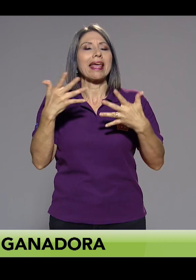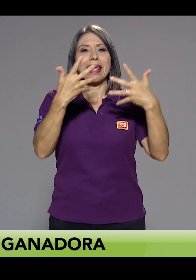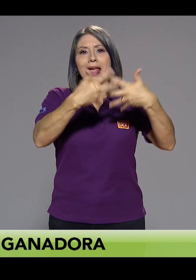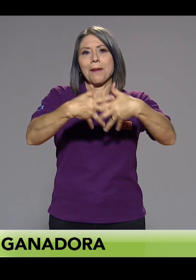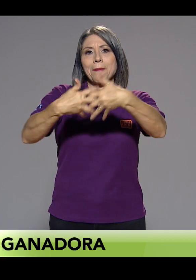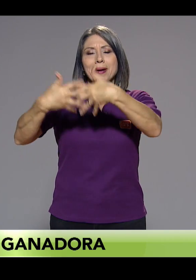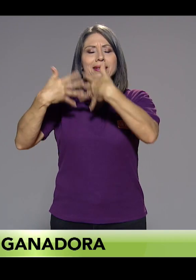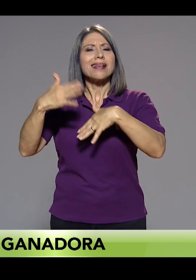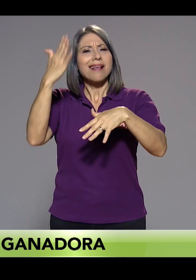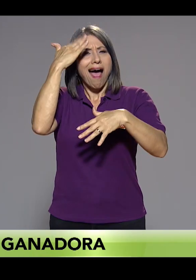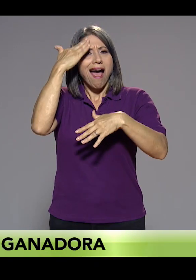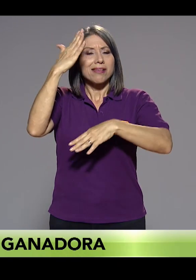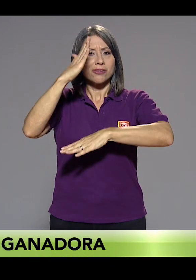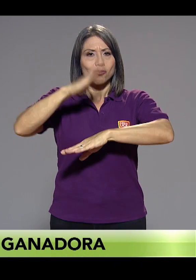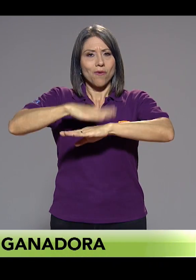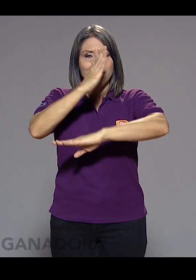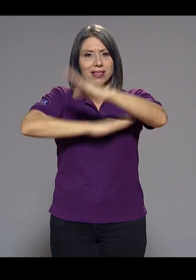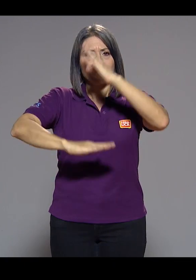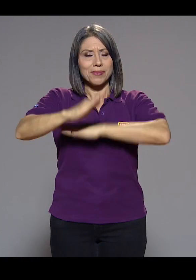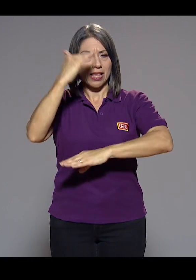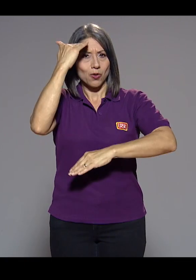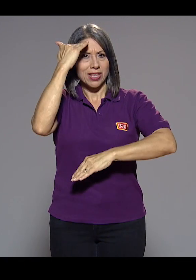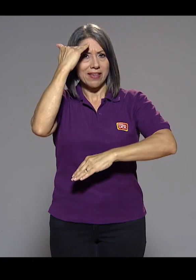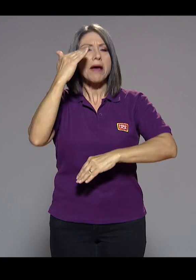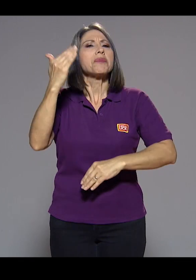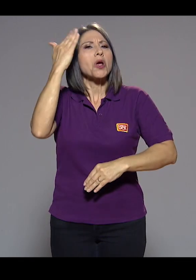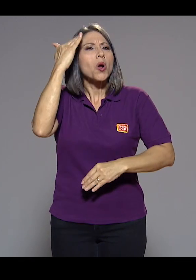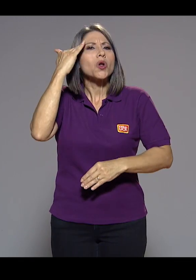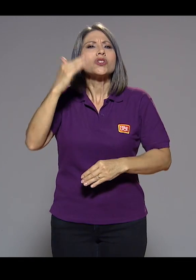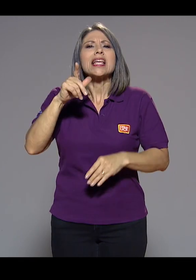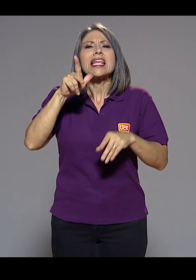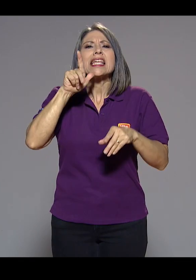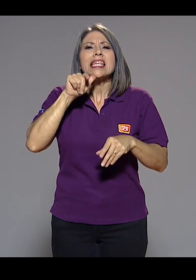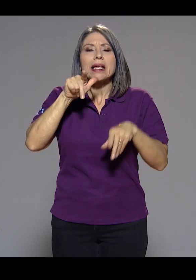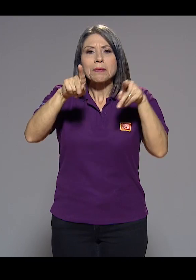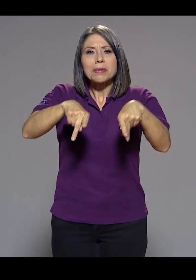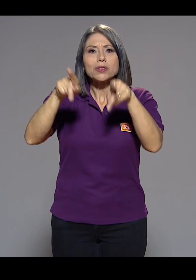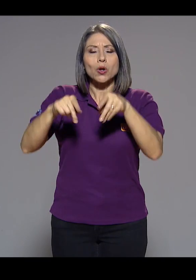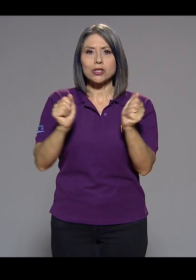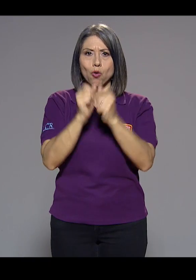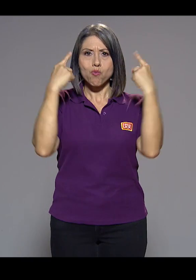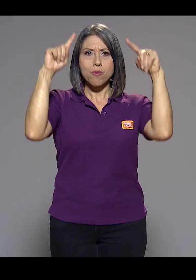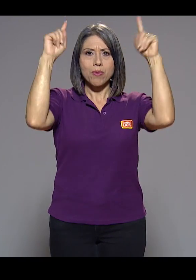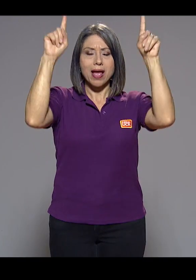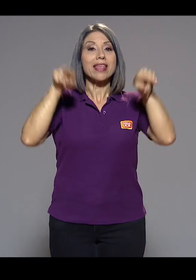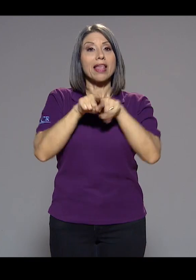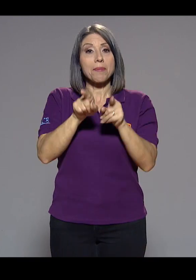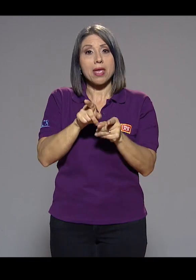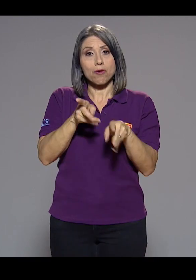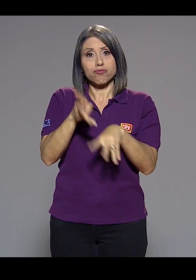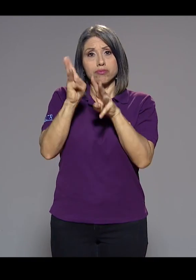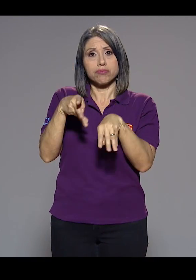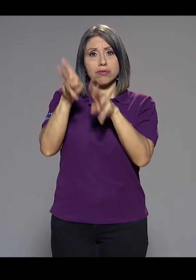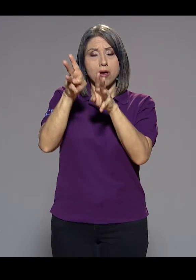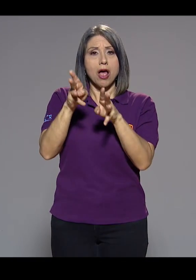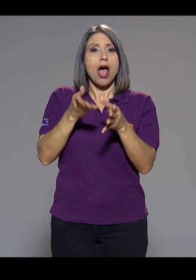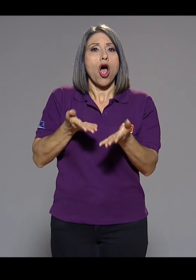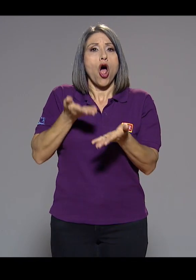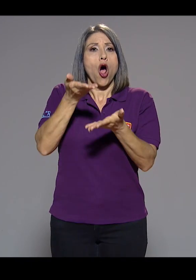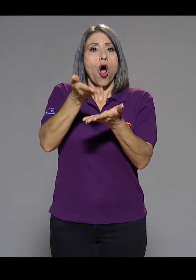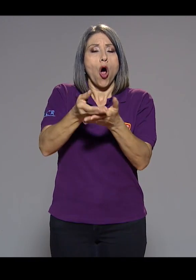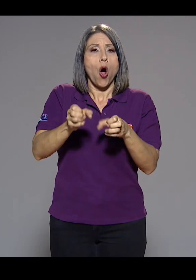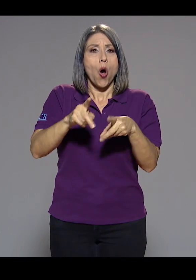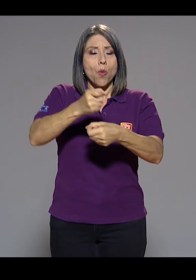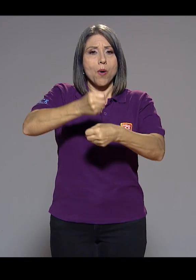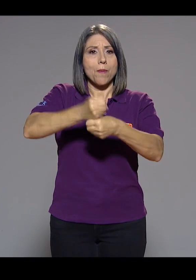cognitiva, conozcan historias de éxito y publiquen sus ofertas laborales. Personas con discapacidad pueden crear